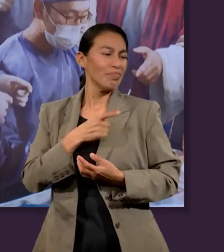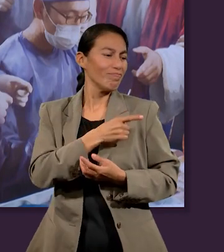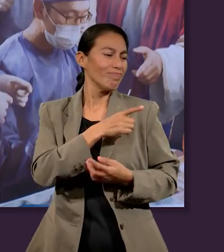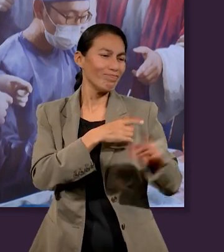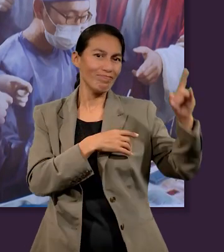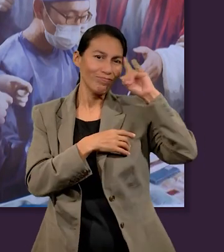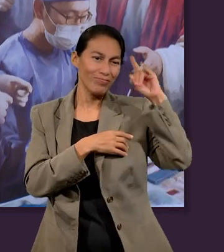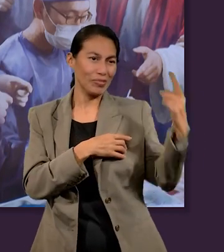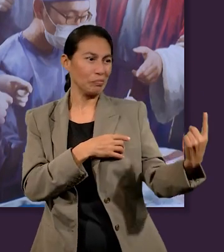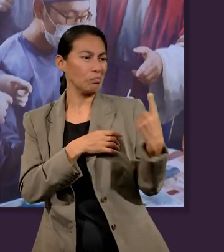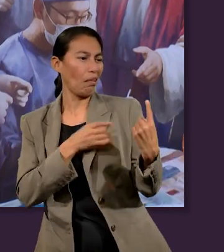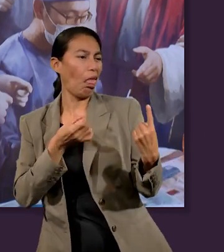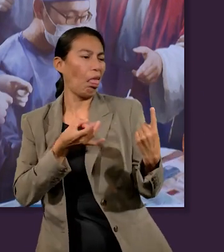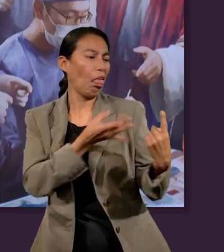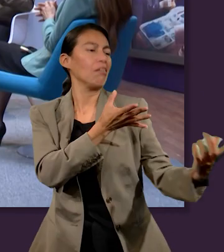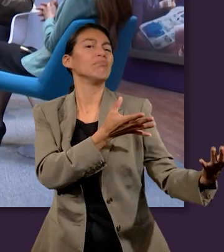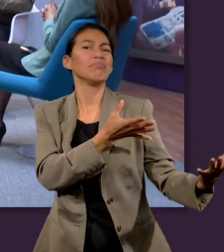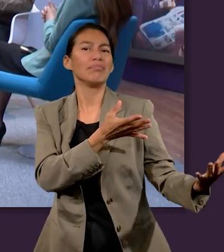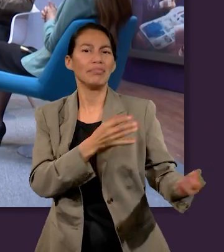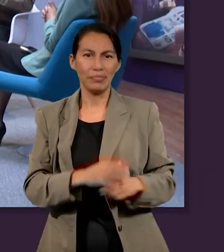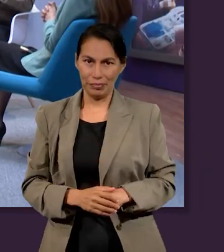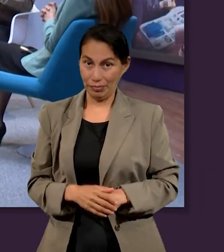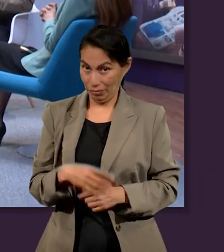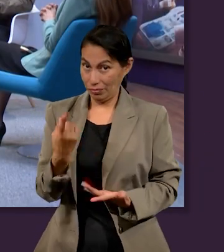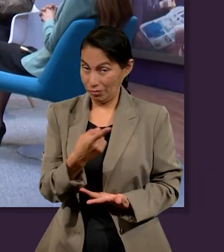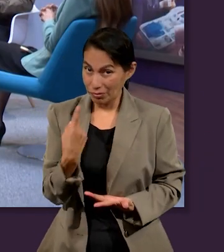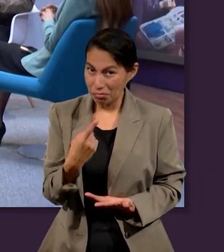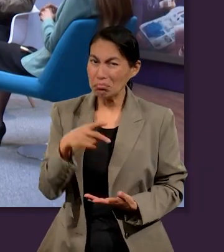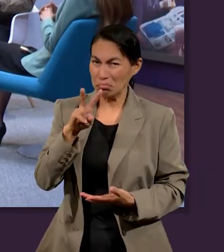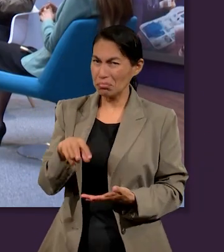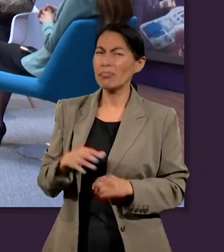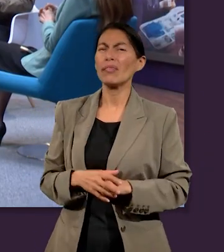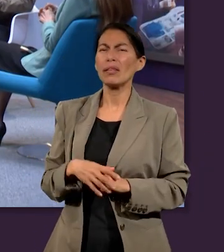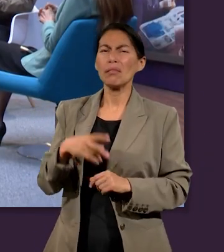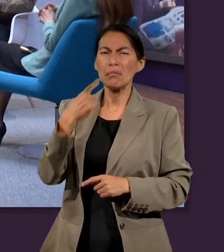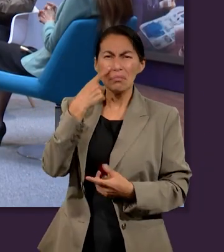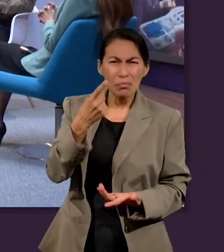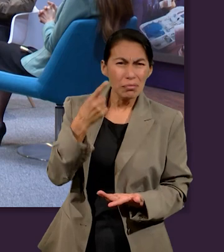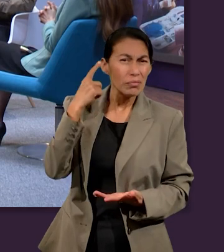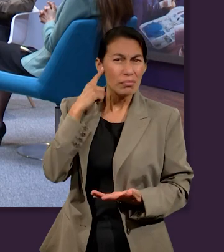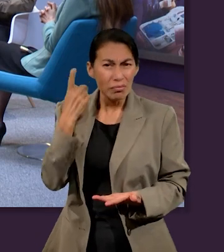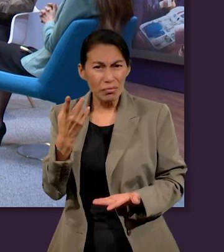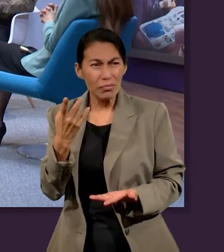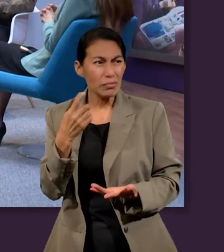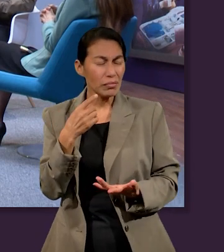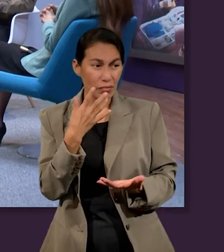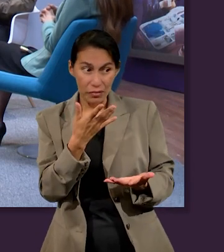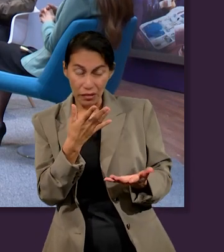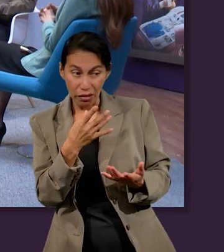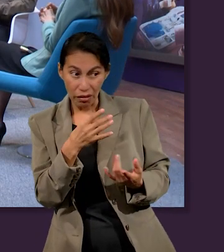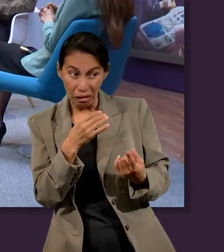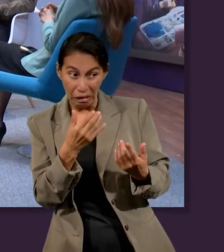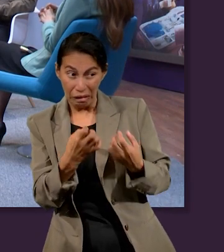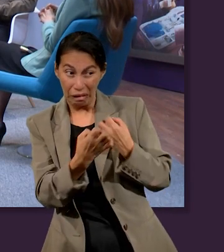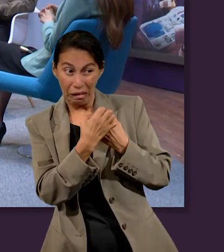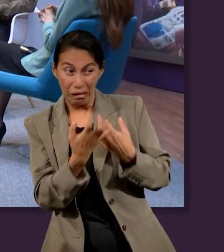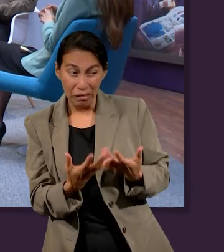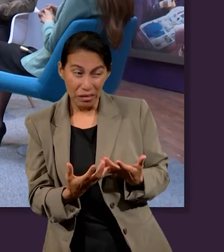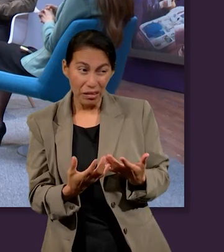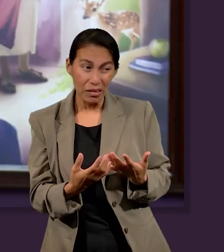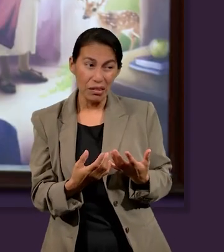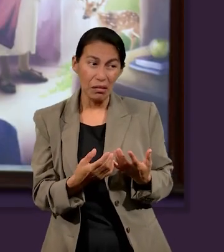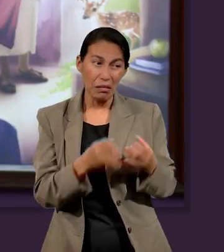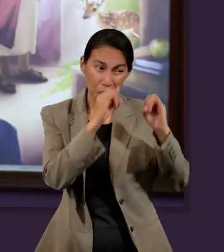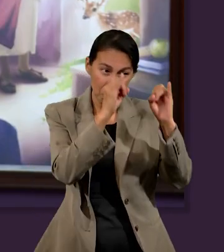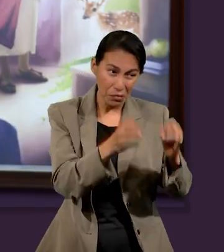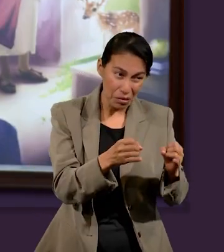poder ver la verdadera cara del enemigo en esas situaciones concretas. Definitivamente, si nuestros